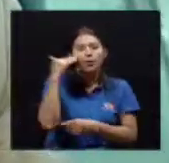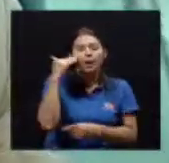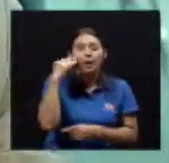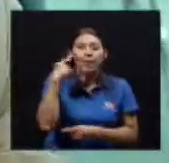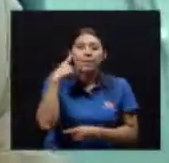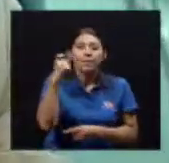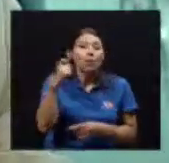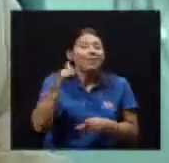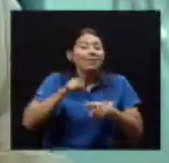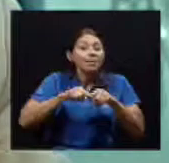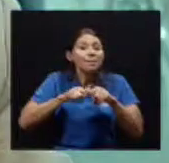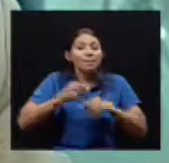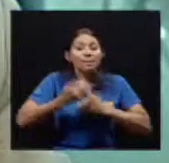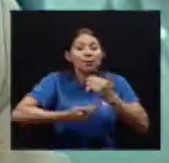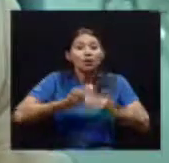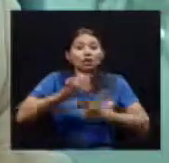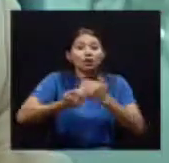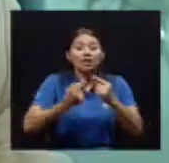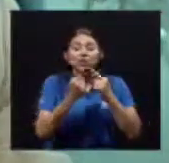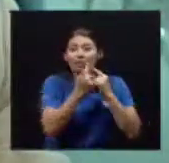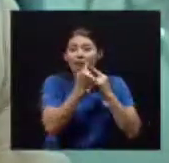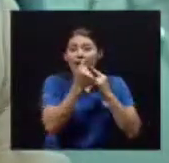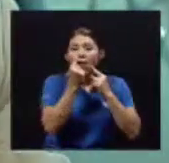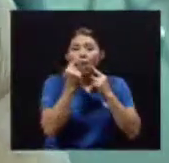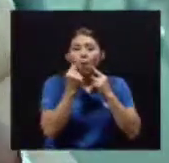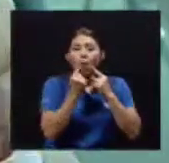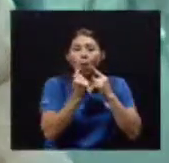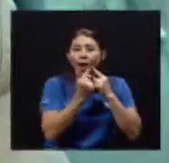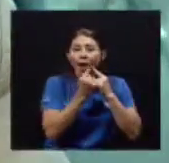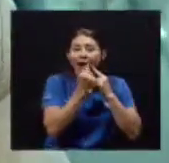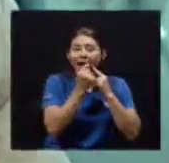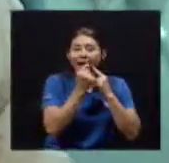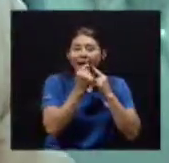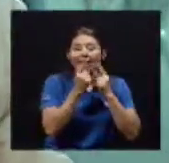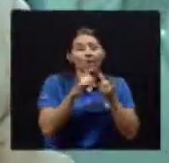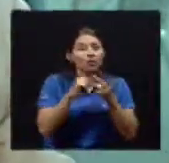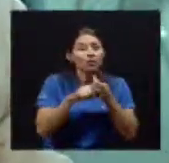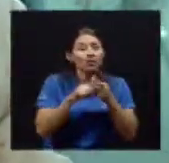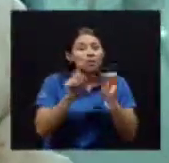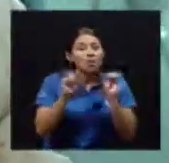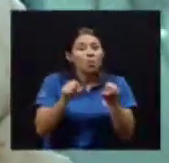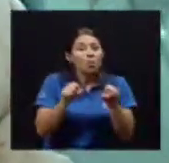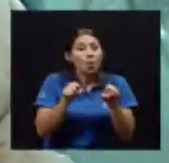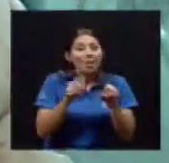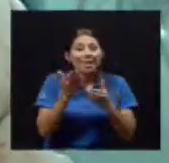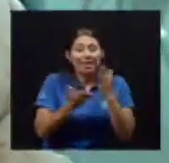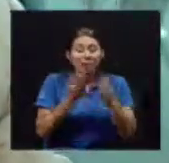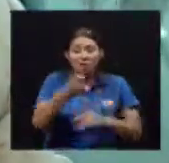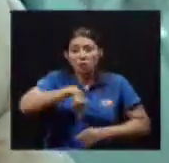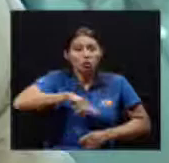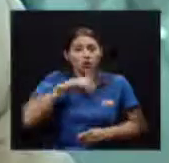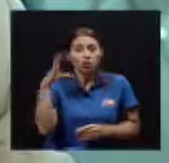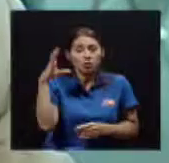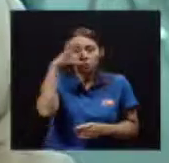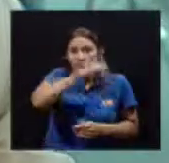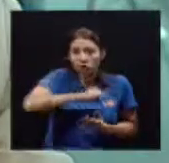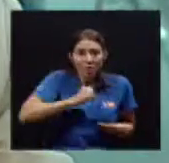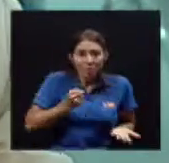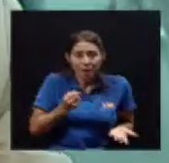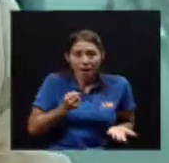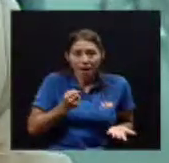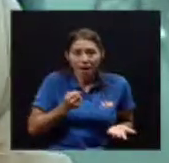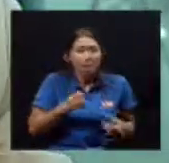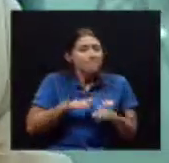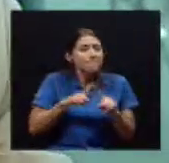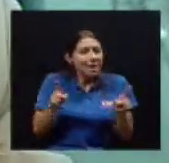para el ojo no entrenado Pero que se da Y luego las estructuras Cuando usted viene A traer la prótesis No queda Y lo que hace Es maltratar En ese